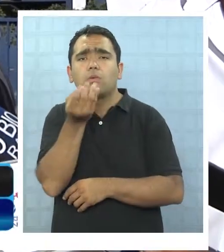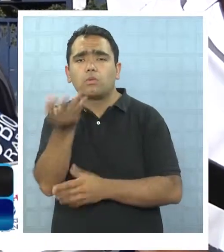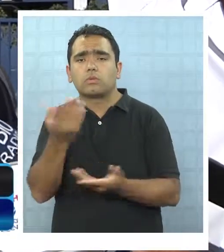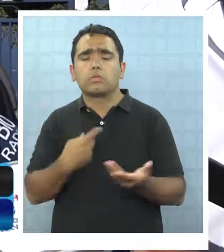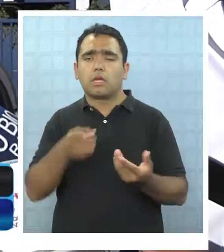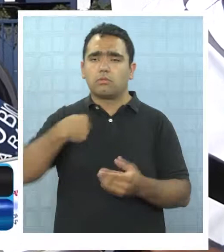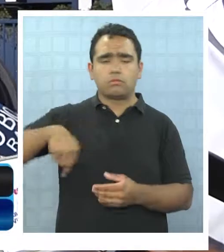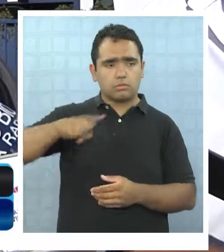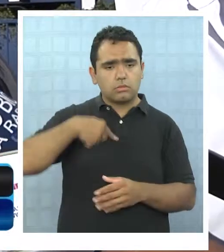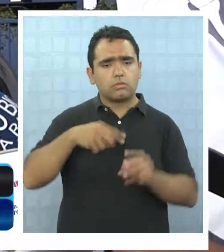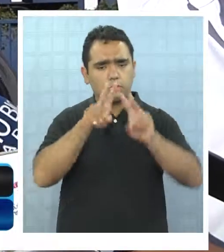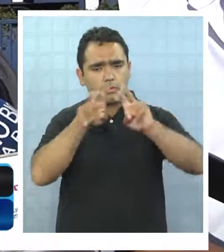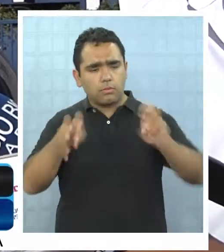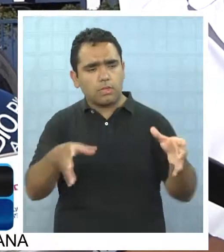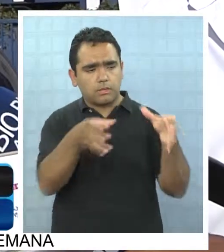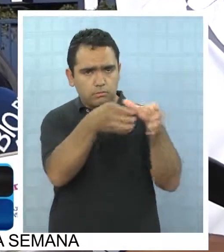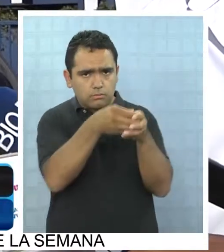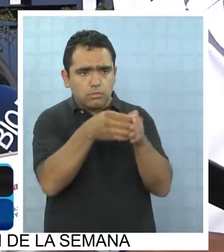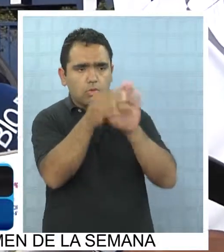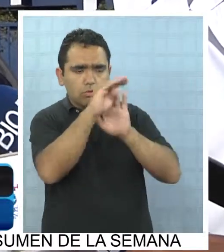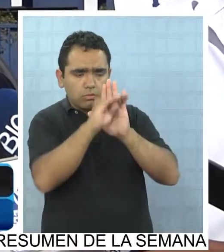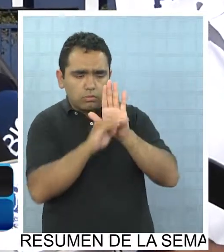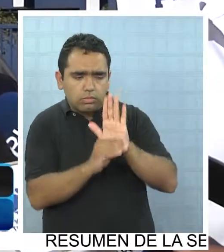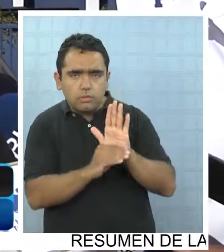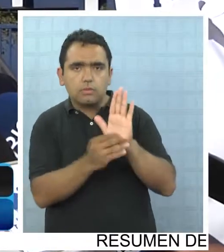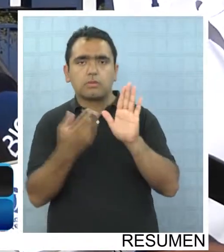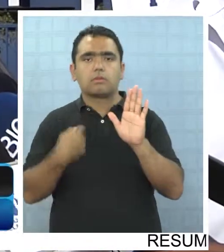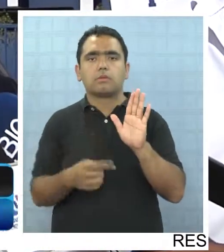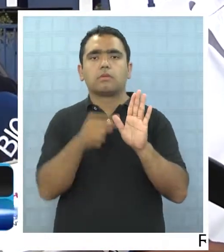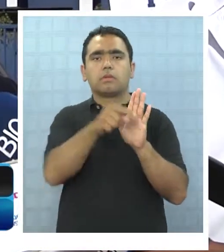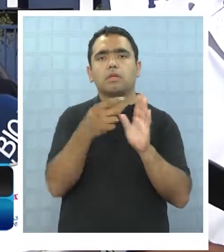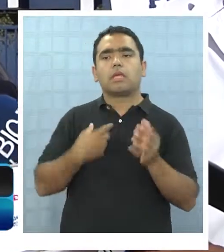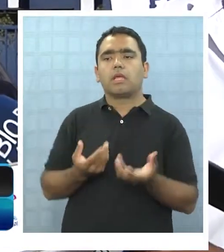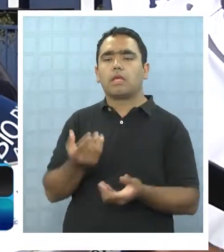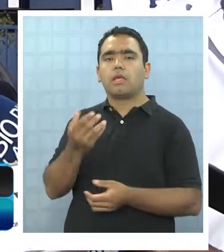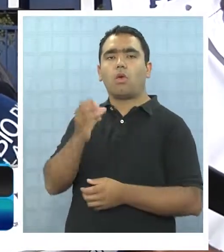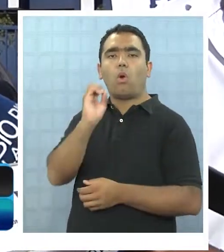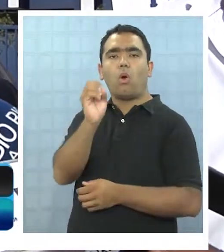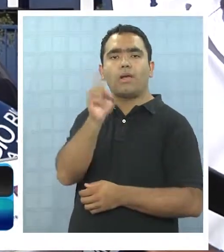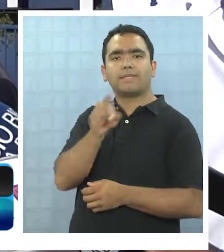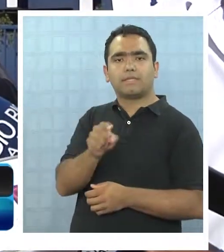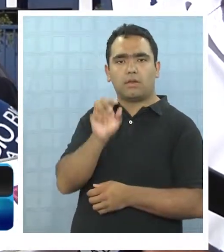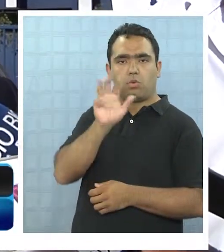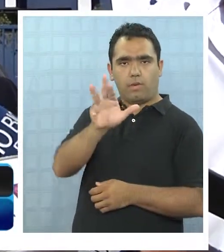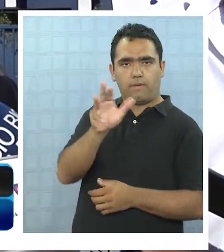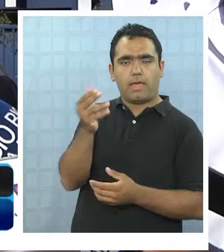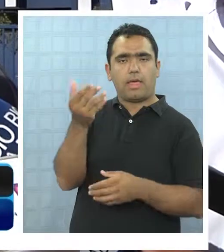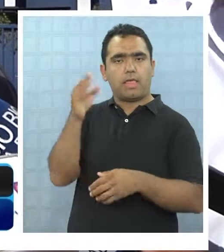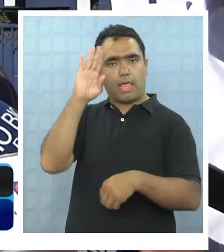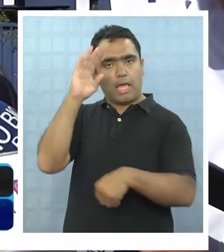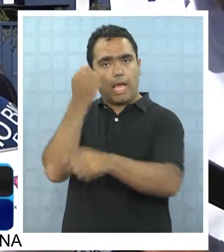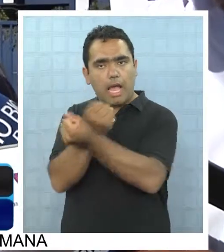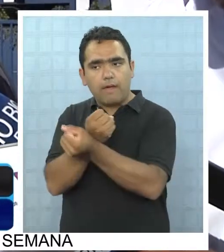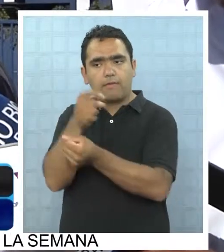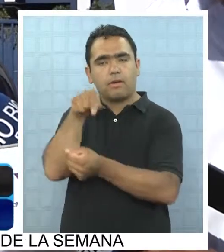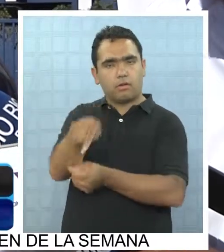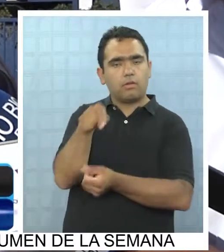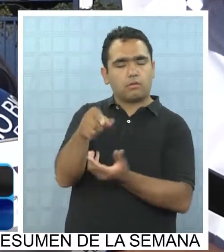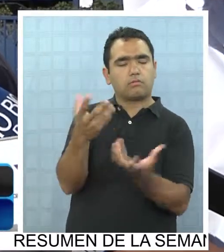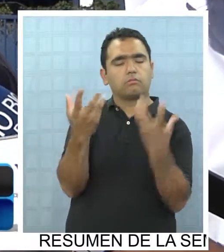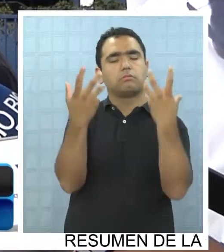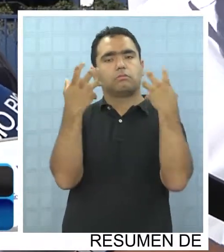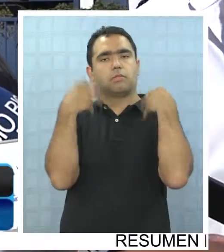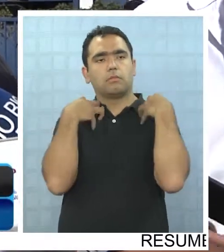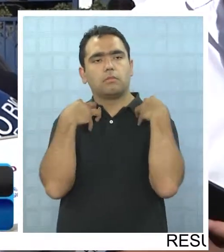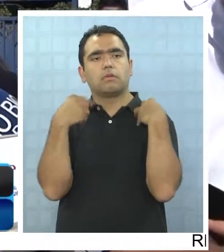Esas denuncias nosotros las estamos agrupando y es una investigación que le vamos a encargar a la Unidad Especializada de Carabineros, a los S9 Carabineros,